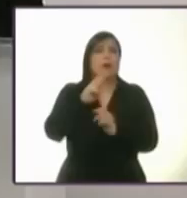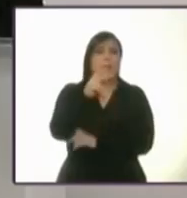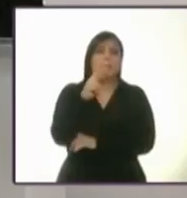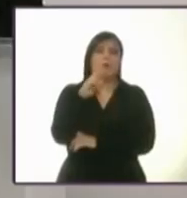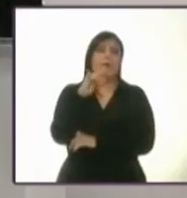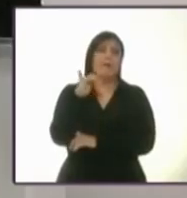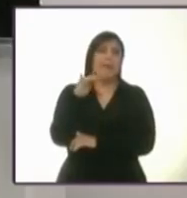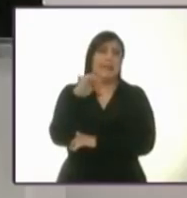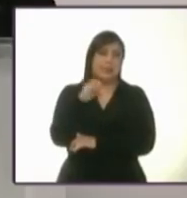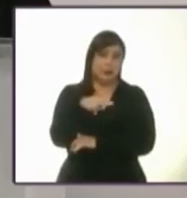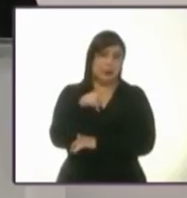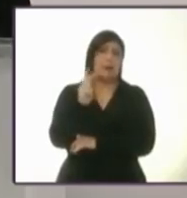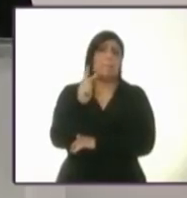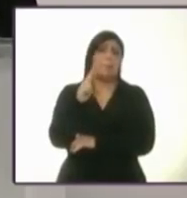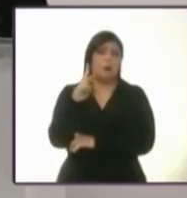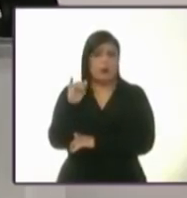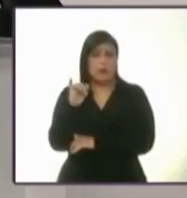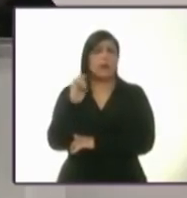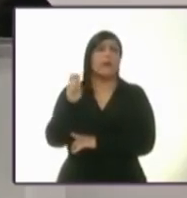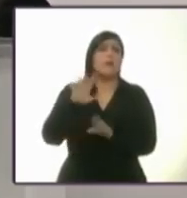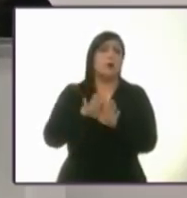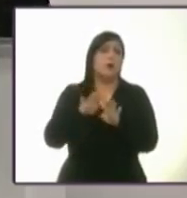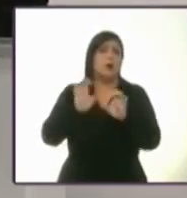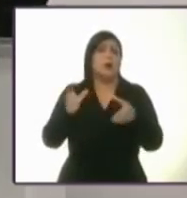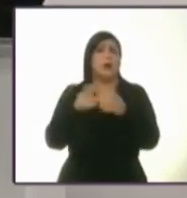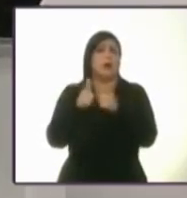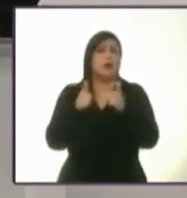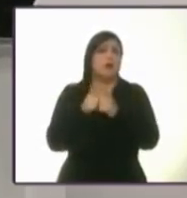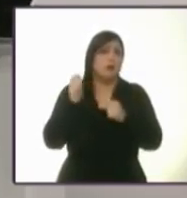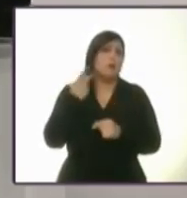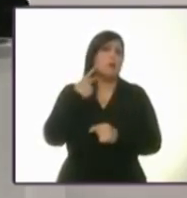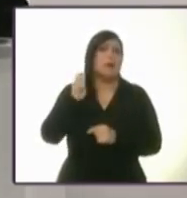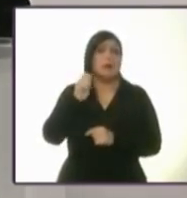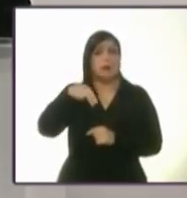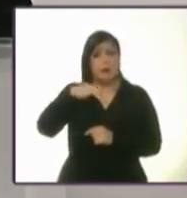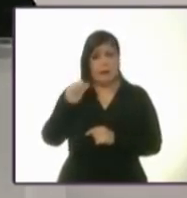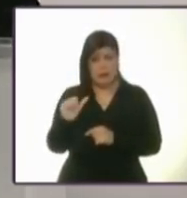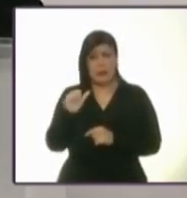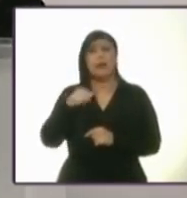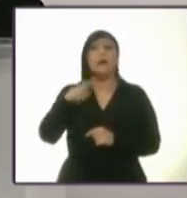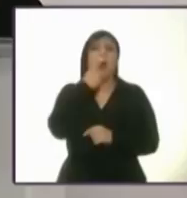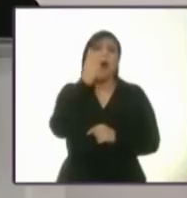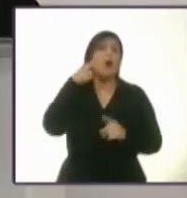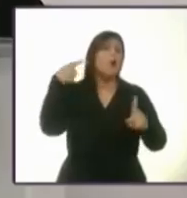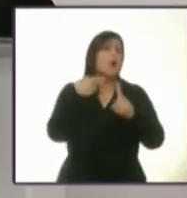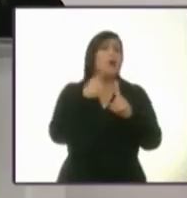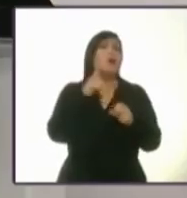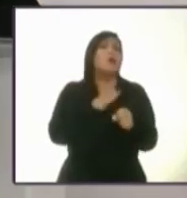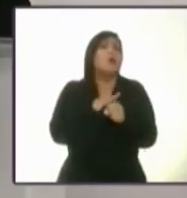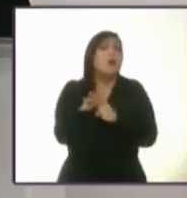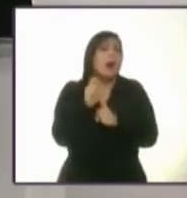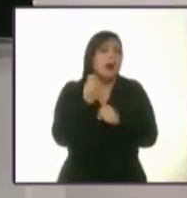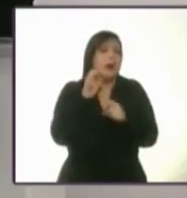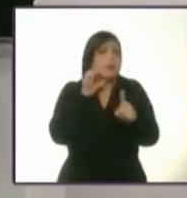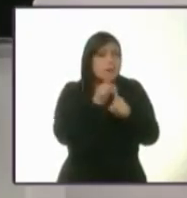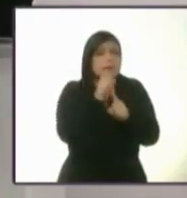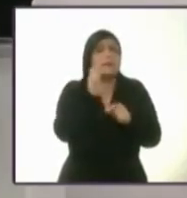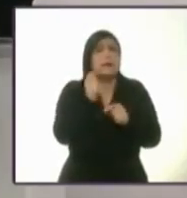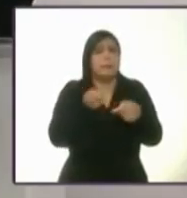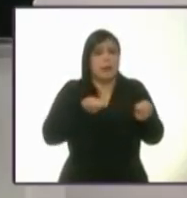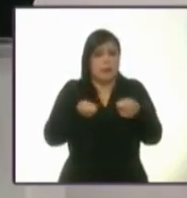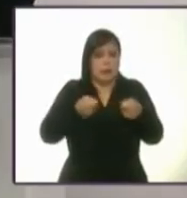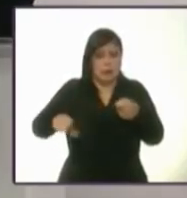purificación carpinteiro del partido Nueva Alianza. Candidata, uno de los mayores retos de la Ciudad de México es la gobernanza